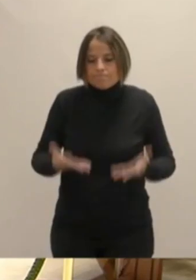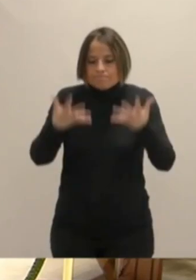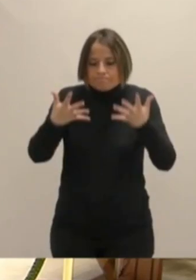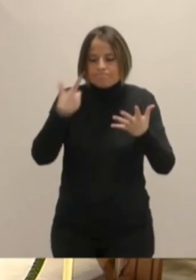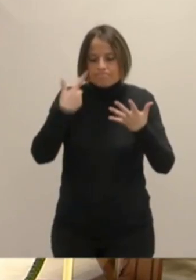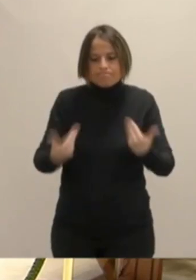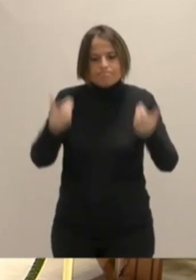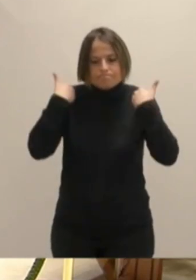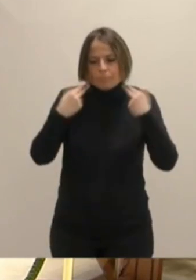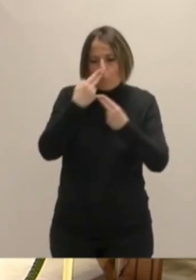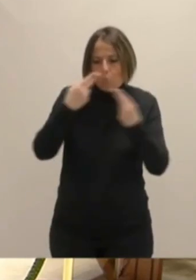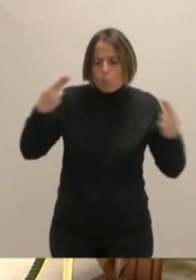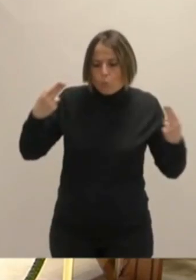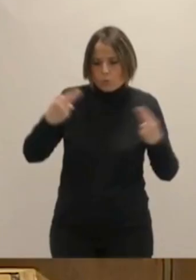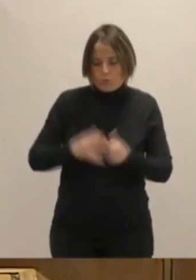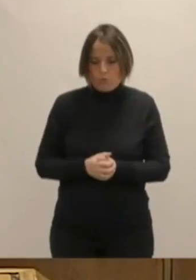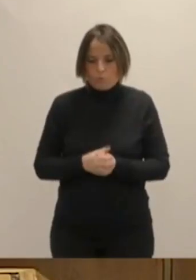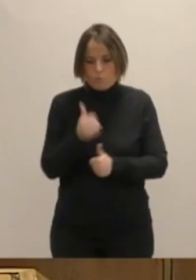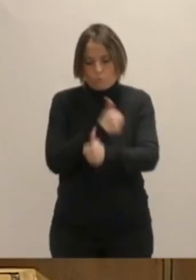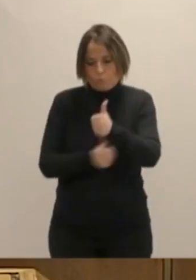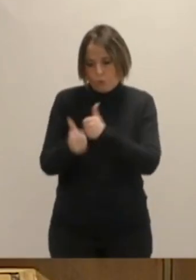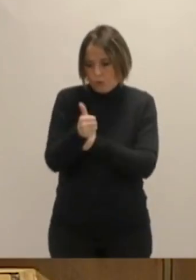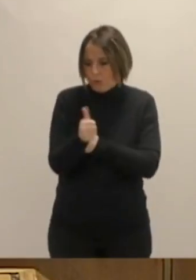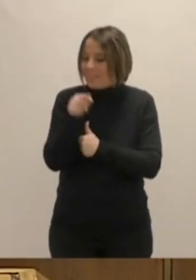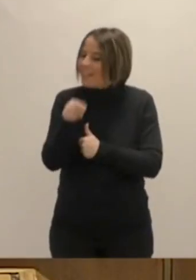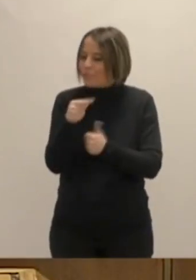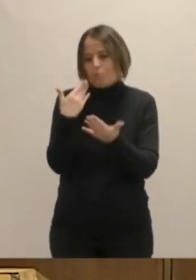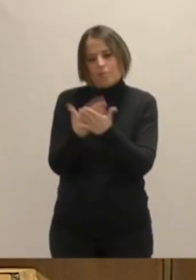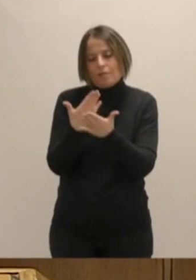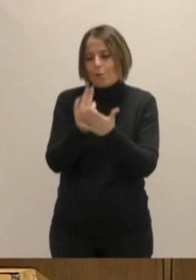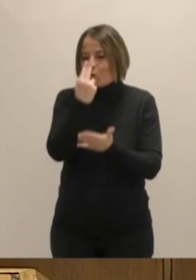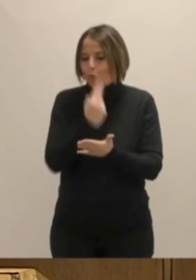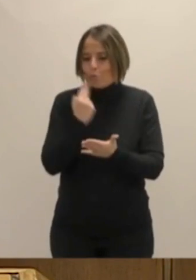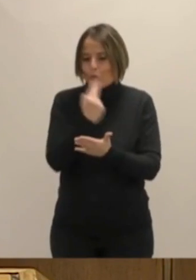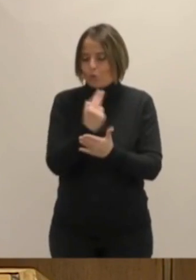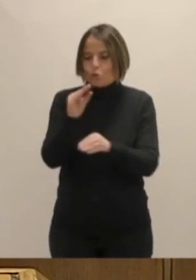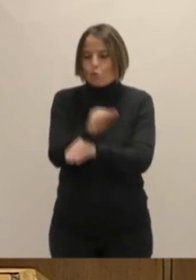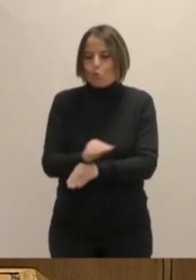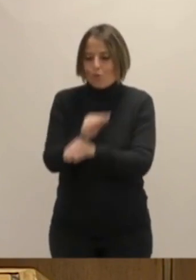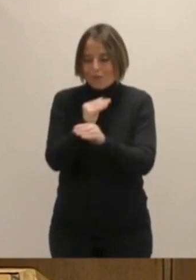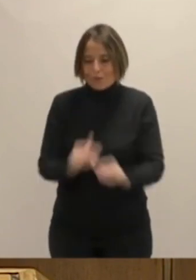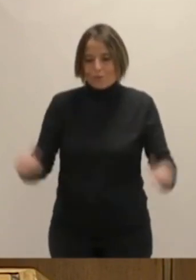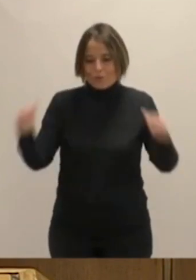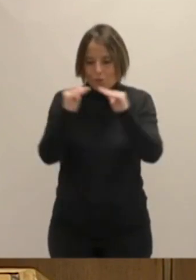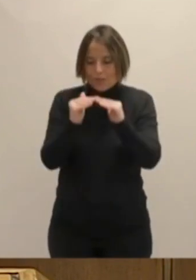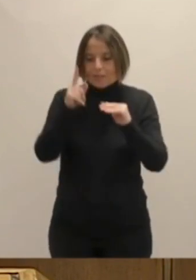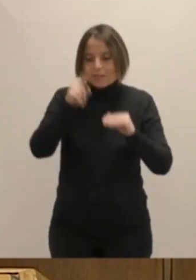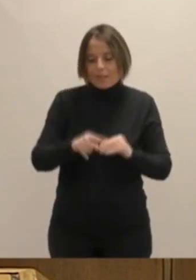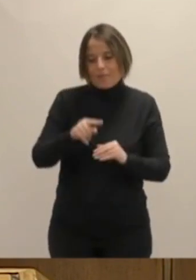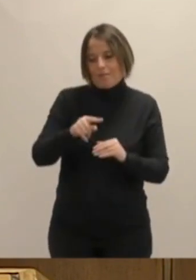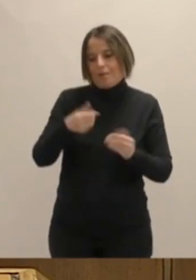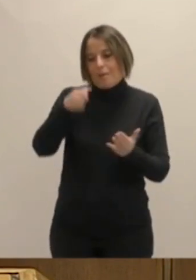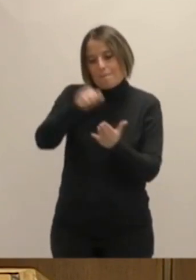Hemos tomado decisiones concretas que demuestran nuestro compromiso con la igualdad y los cuidados, permisos parentales iguales e